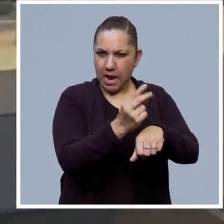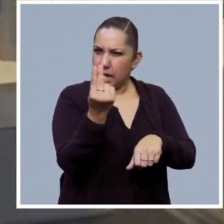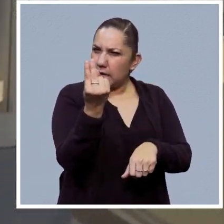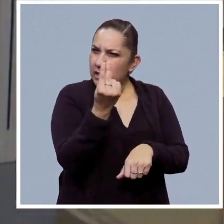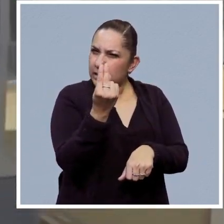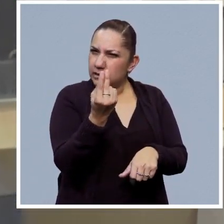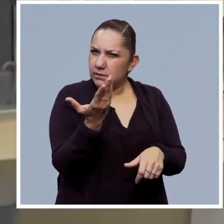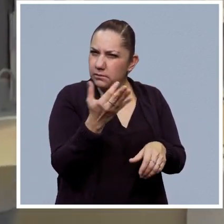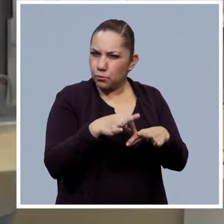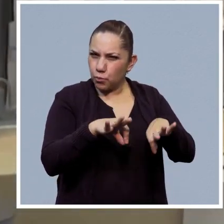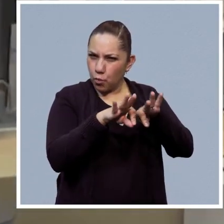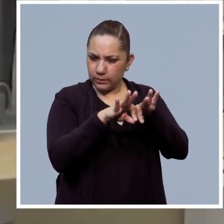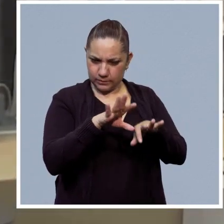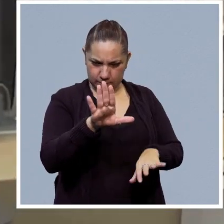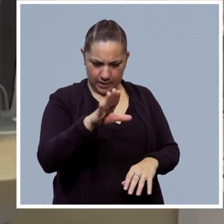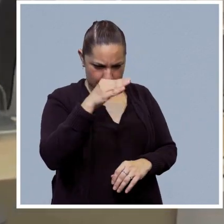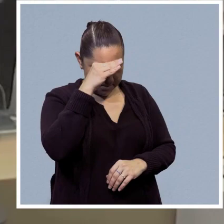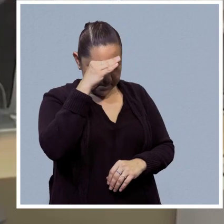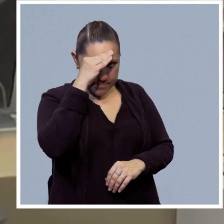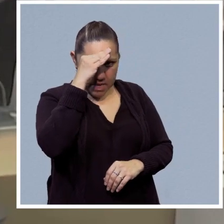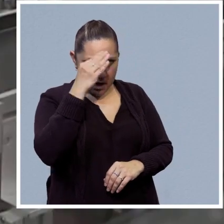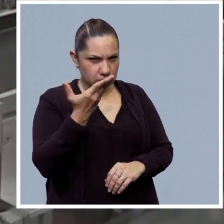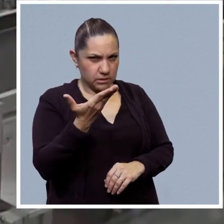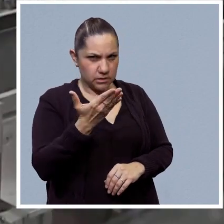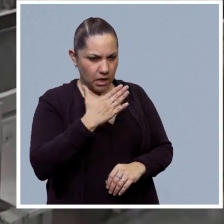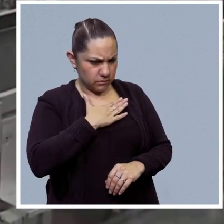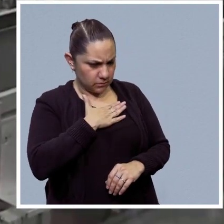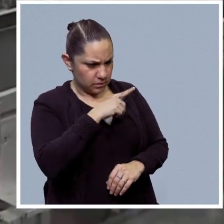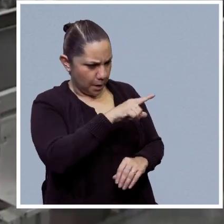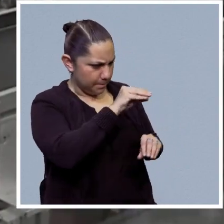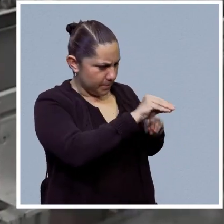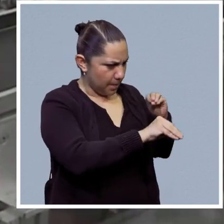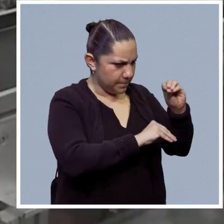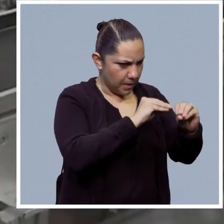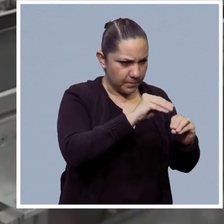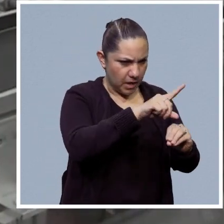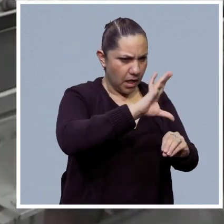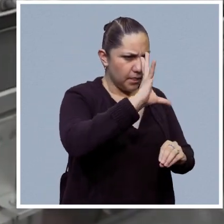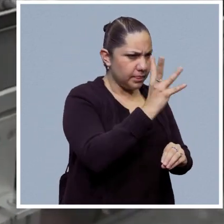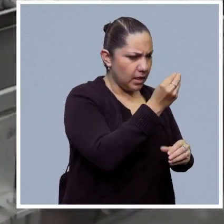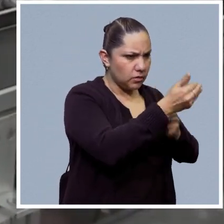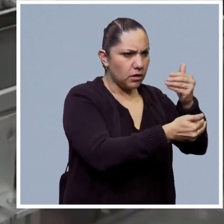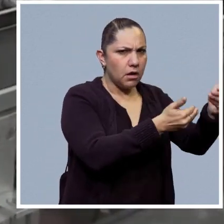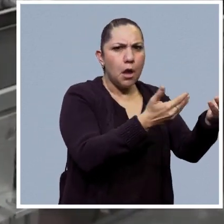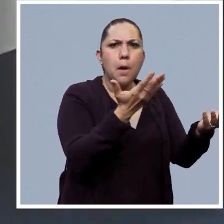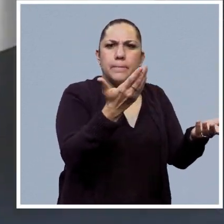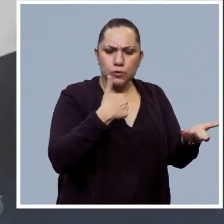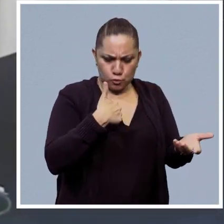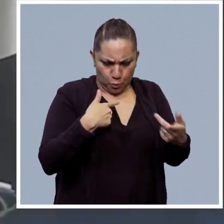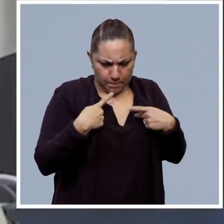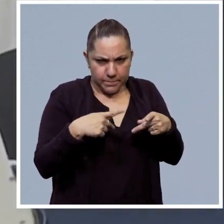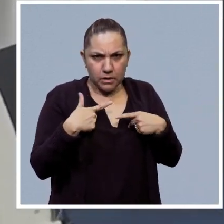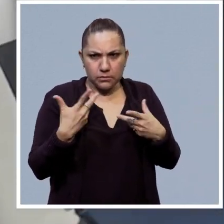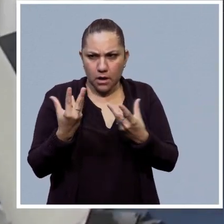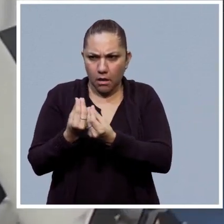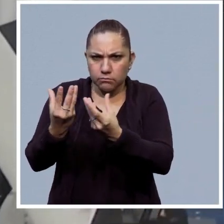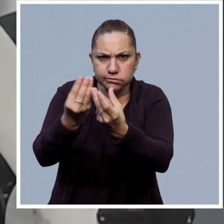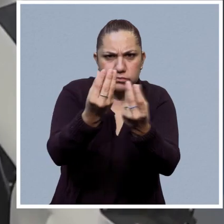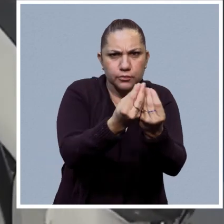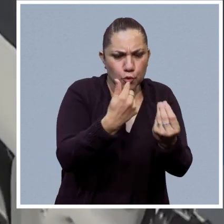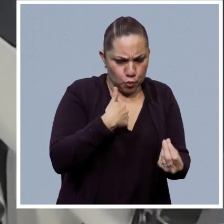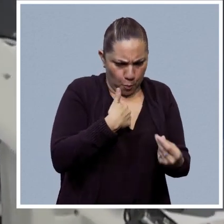replantear nuestra vida en general, nuestra vida social, qué se espera que haga un humano en la vida.